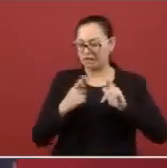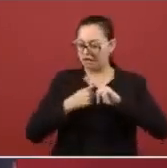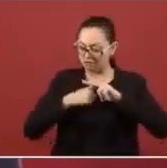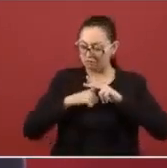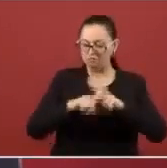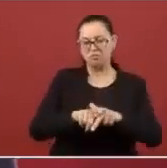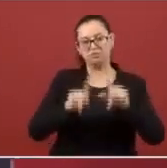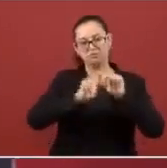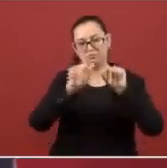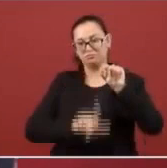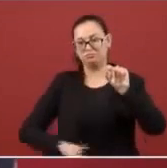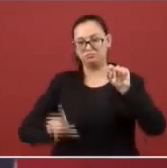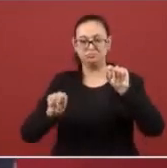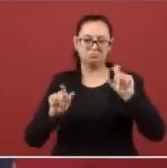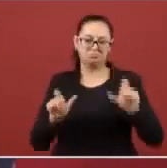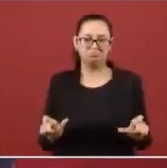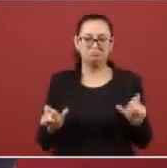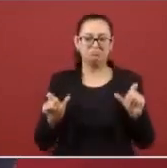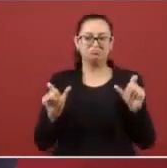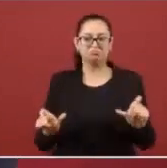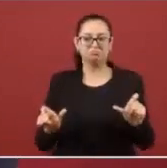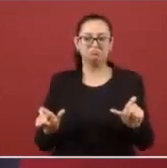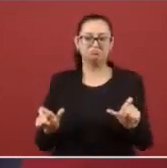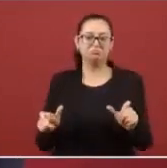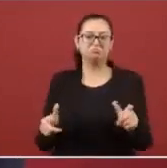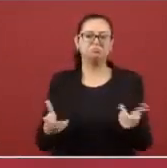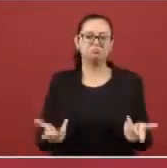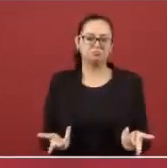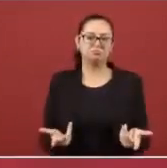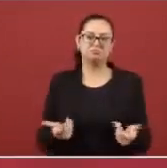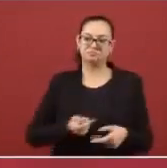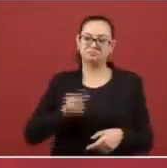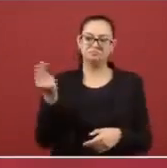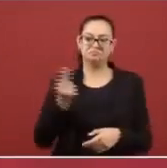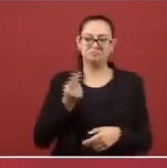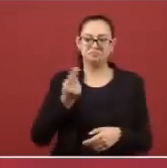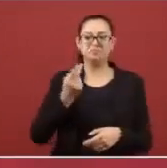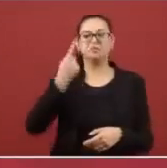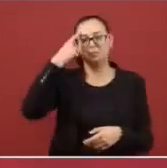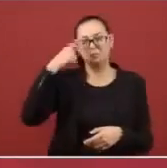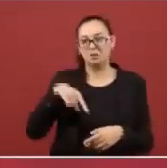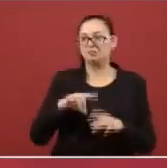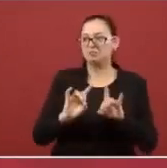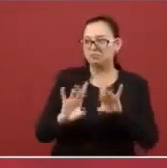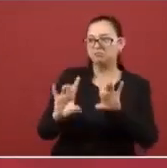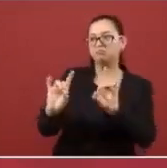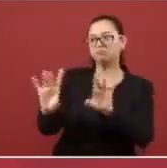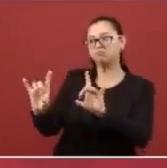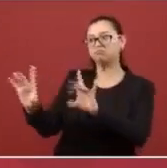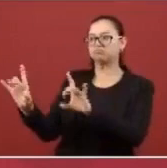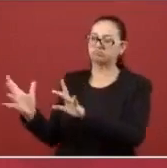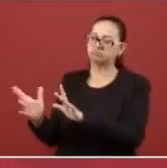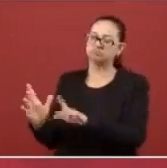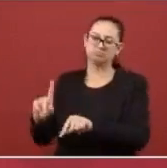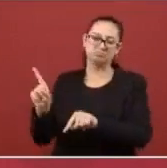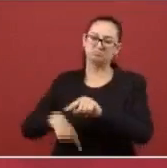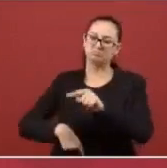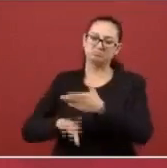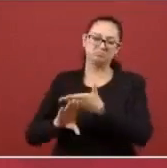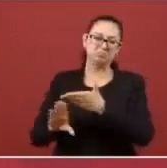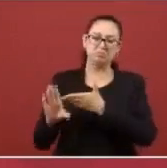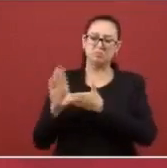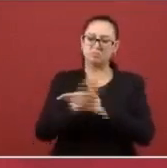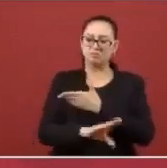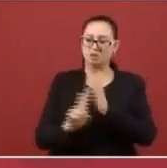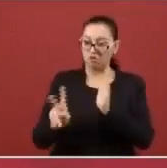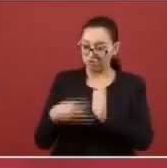Nacional, para que todas estas cosas se puedan evitar, que